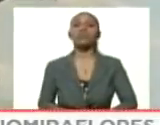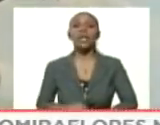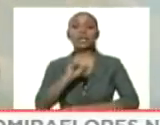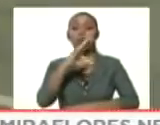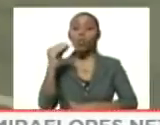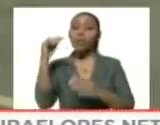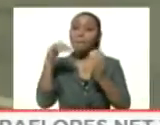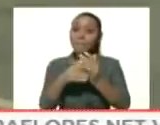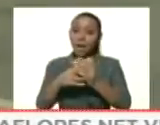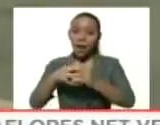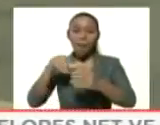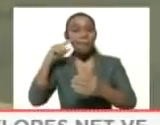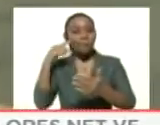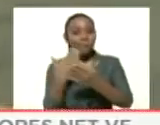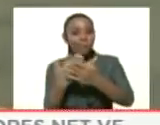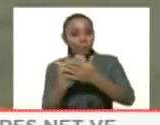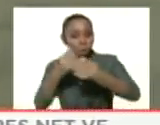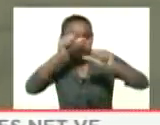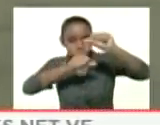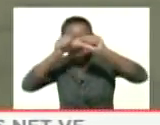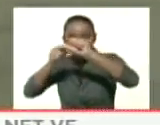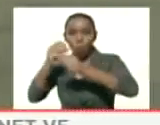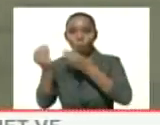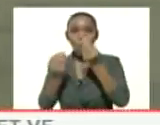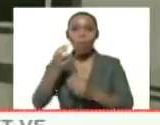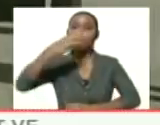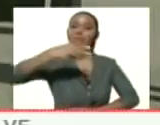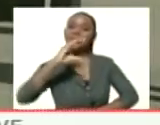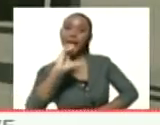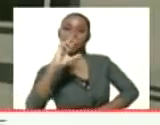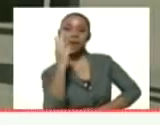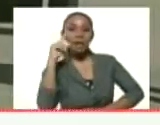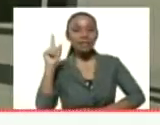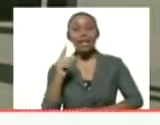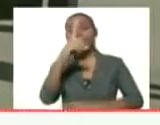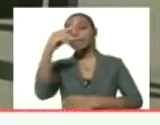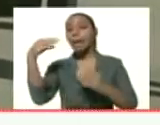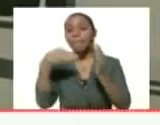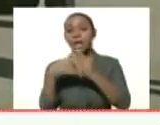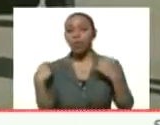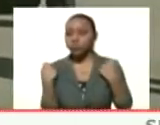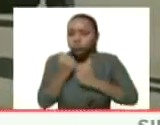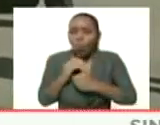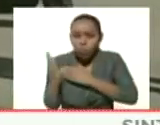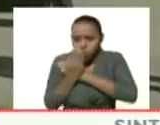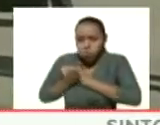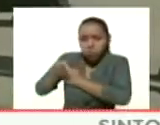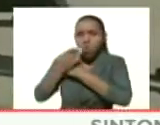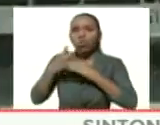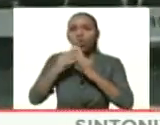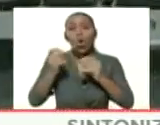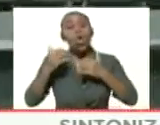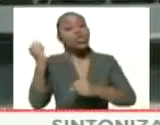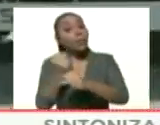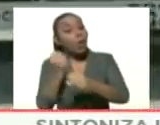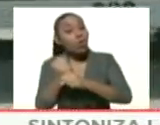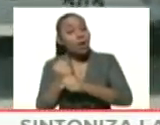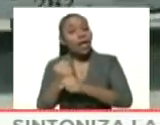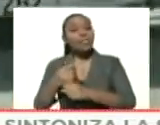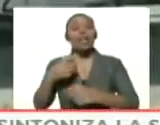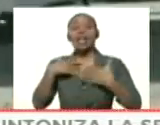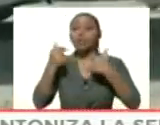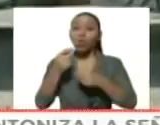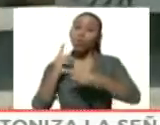mil pruebas de PCR, 100 mil trajes de protección para todos los trabajadores de la salud que se suman